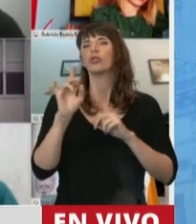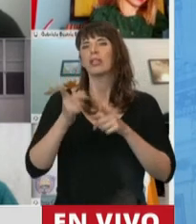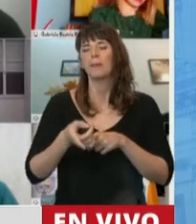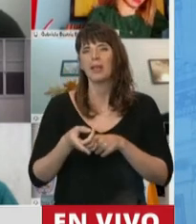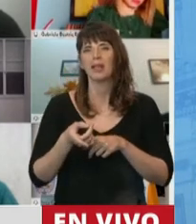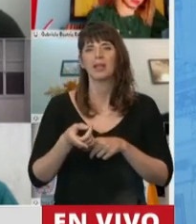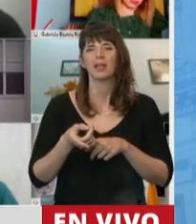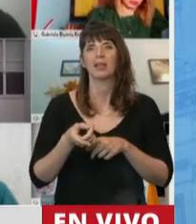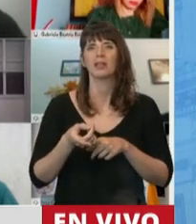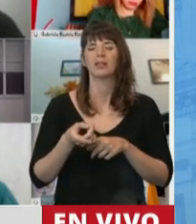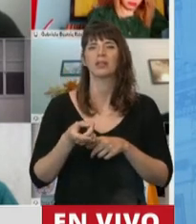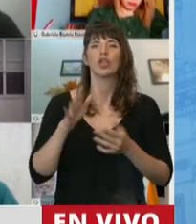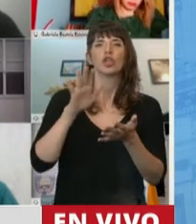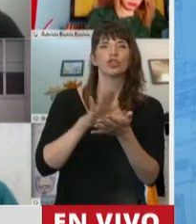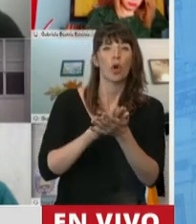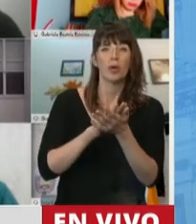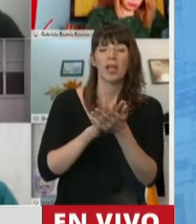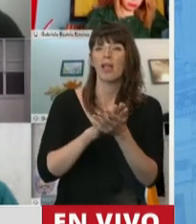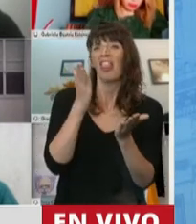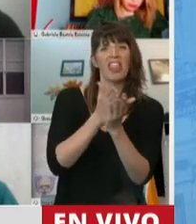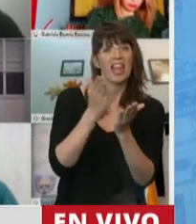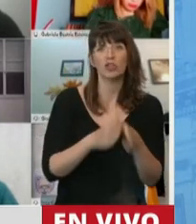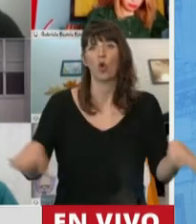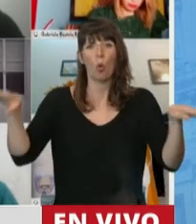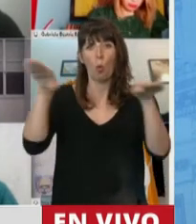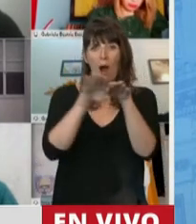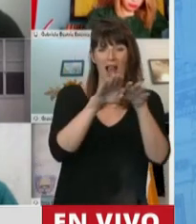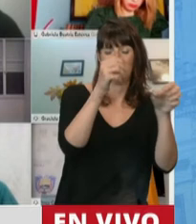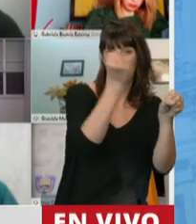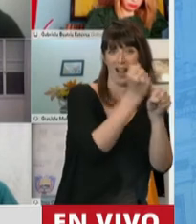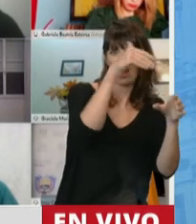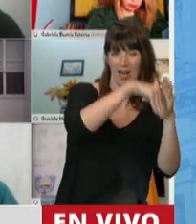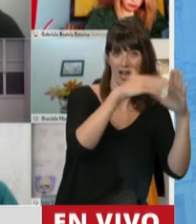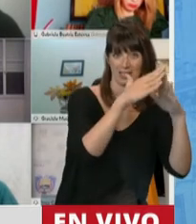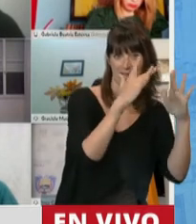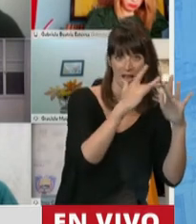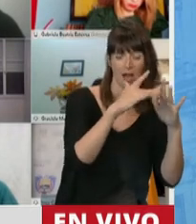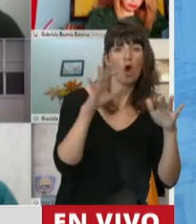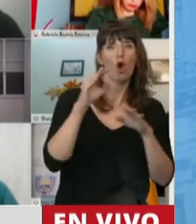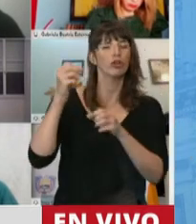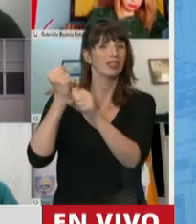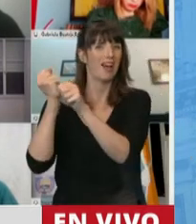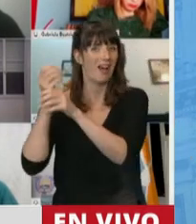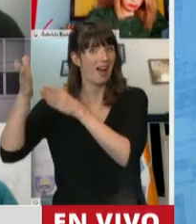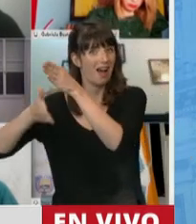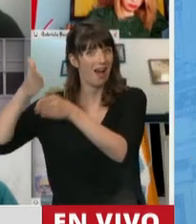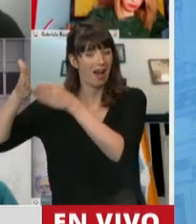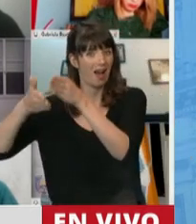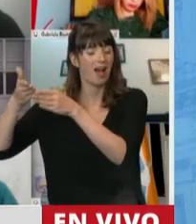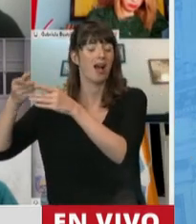lo que es la modalidad presencial y la modalidad a distancia, también lo que decían otros